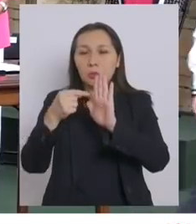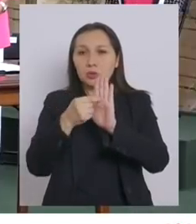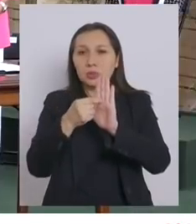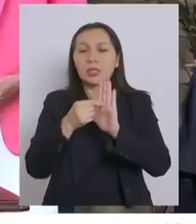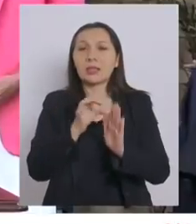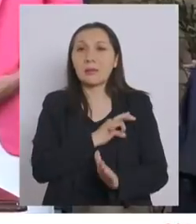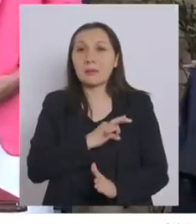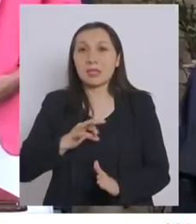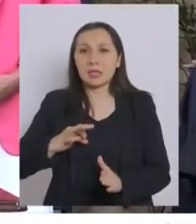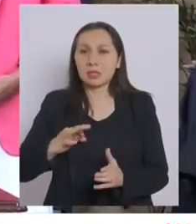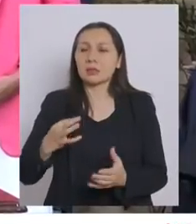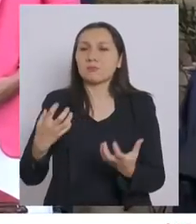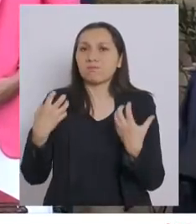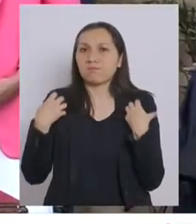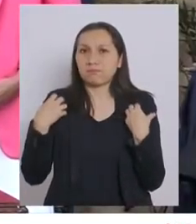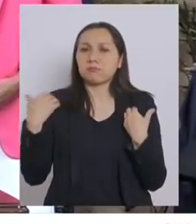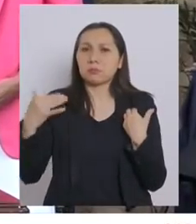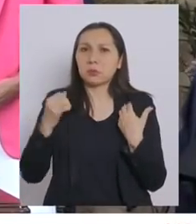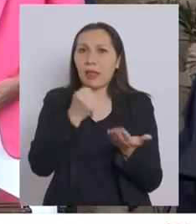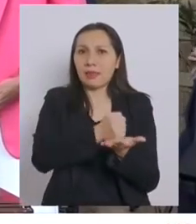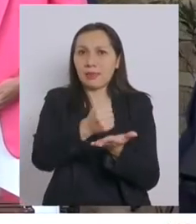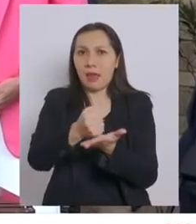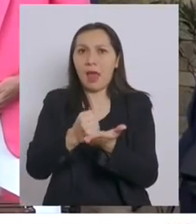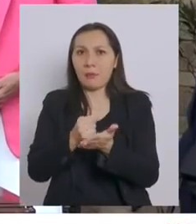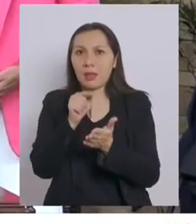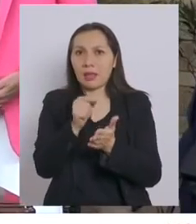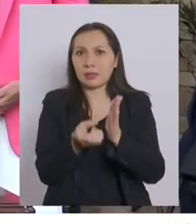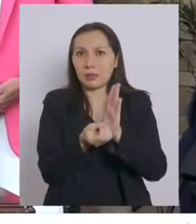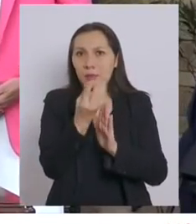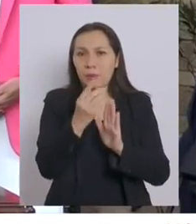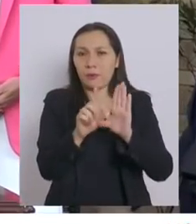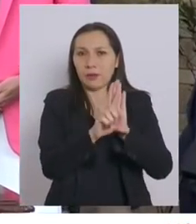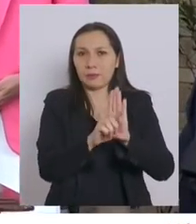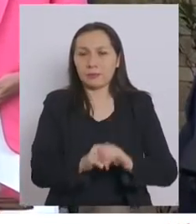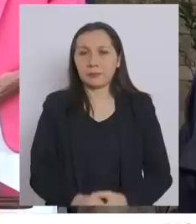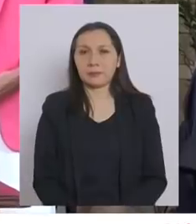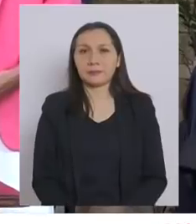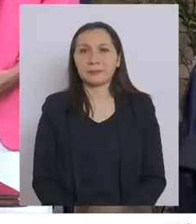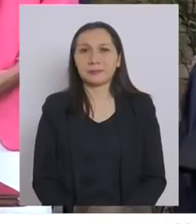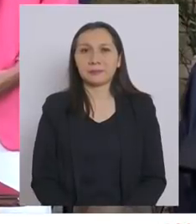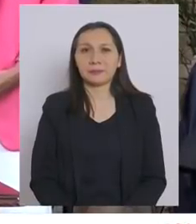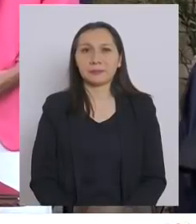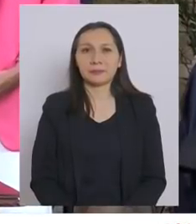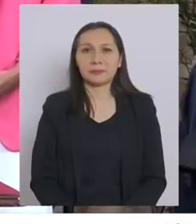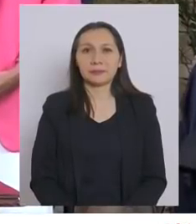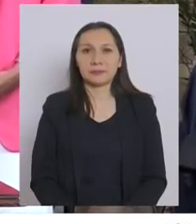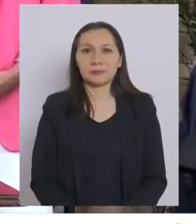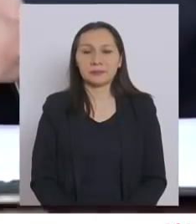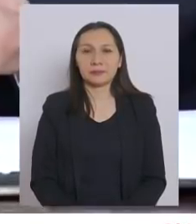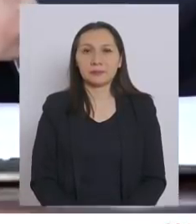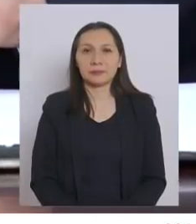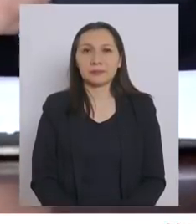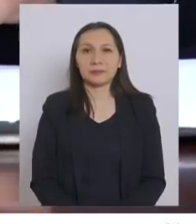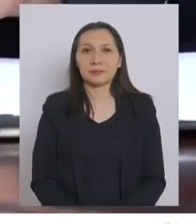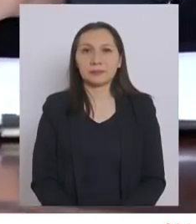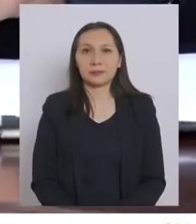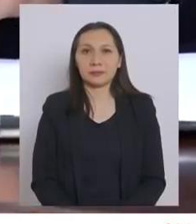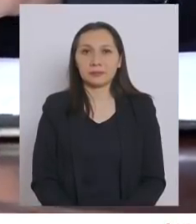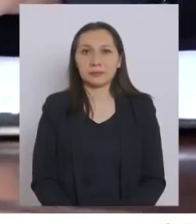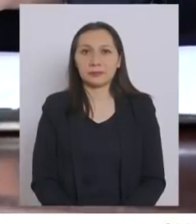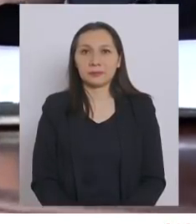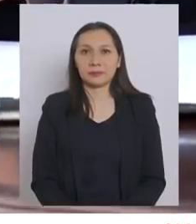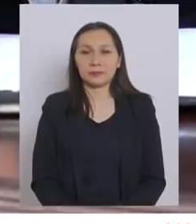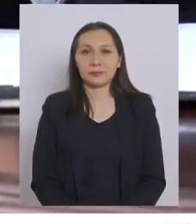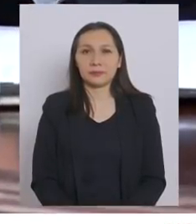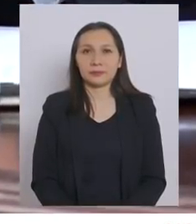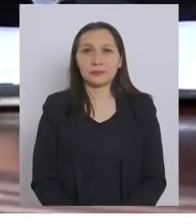cuyo ministerio es vital en la tramitación de esta iniciativa. Bueno, ahí vemos entonces parte de la...